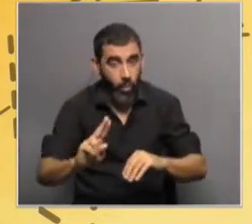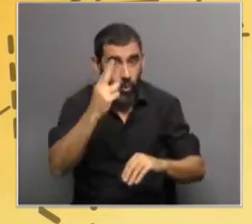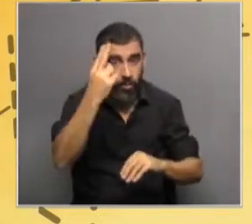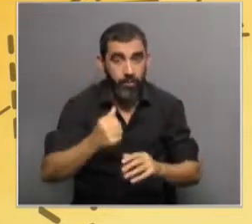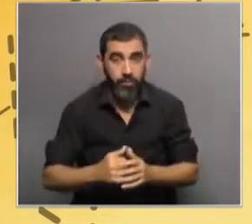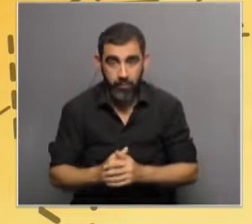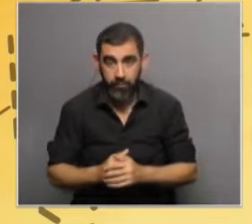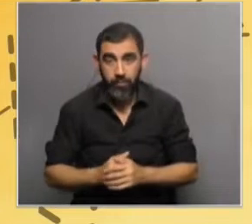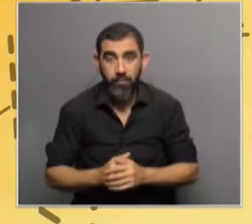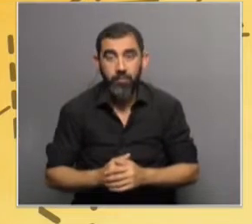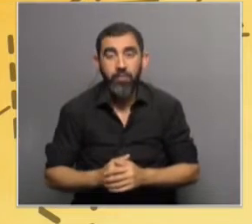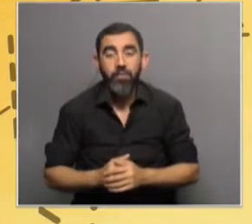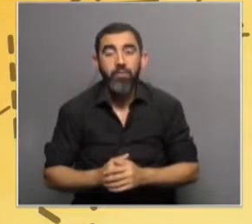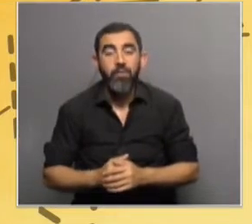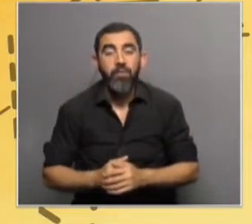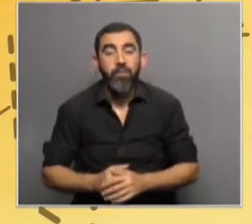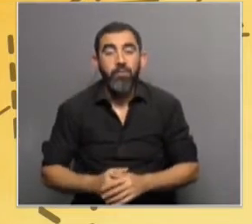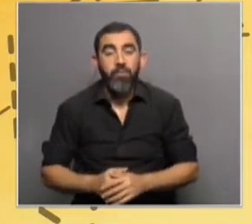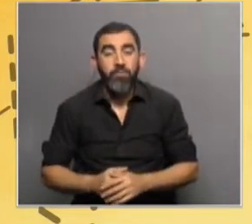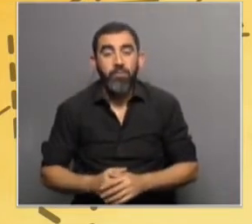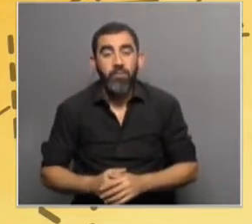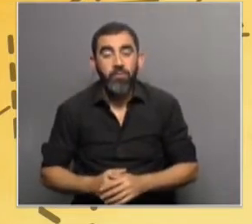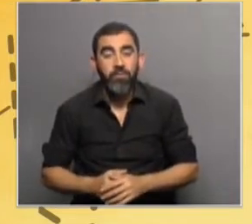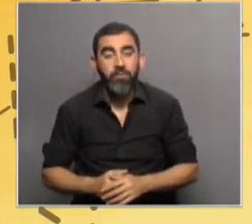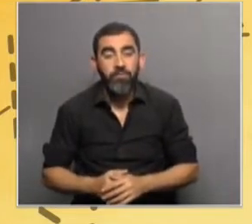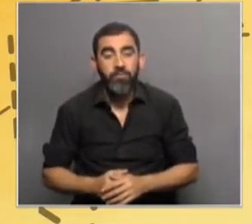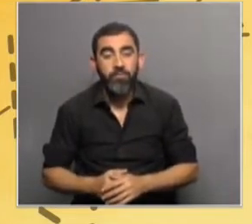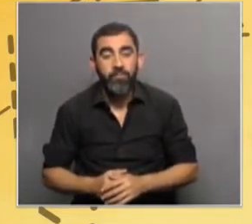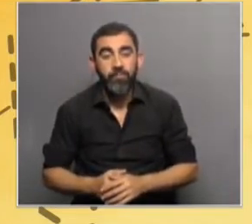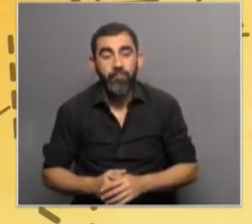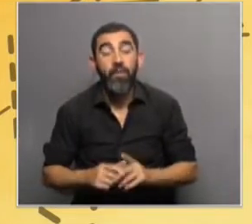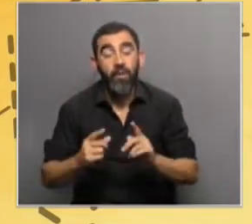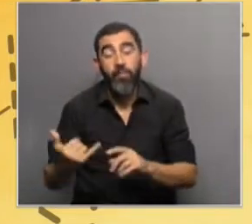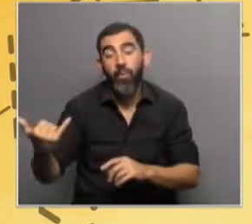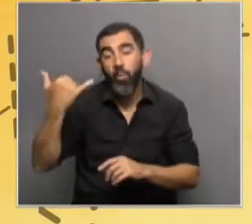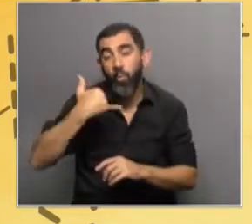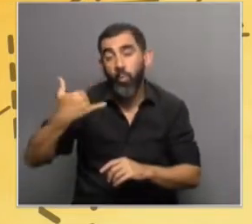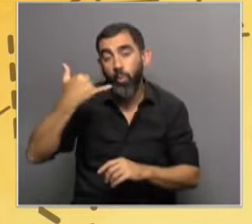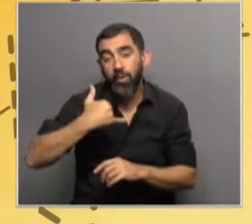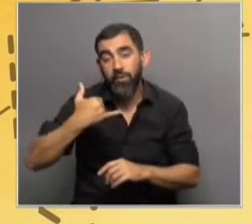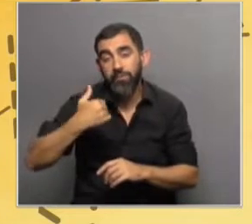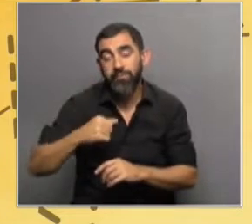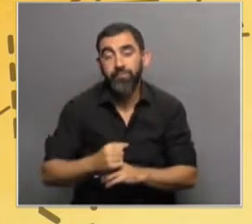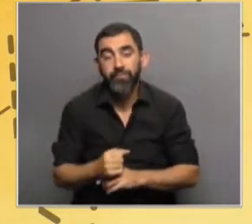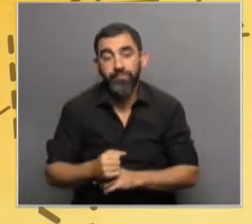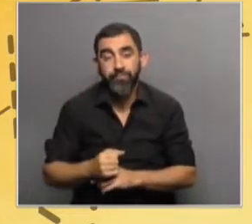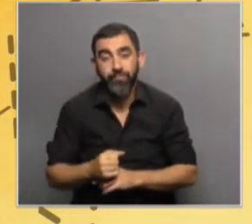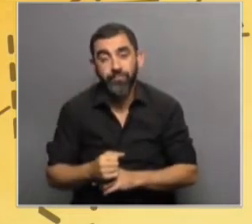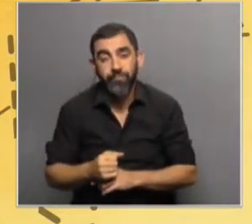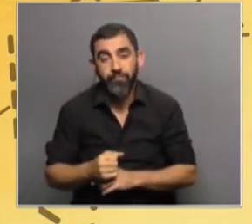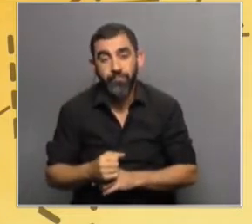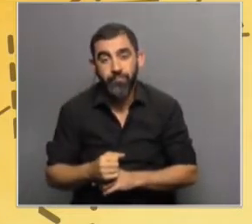¿no? A adaptarlo desde el punto de vista psicométrico también. Y bueno, nos contaba justamente que, bueno, que